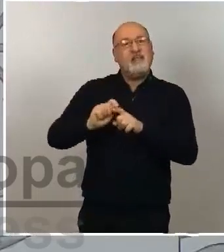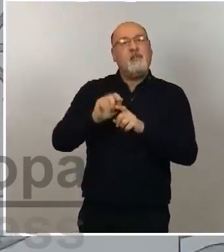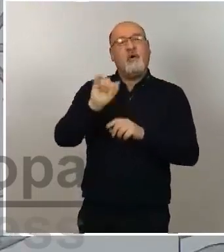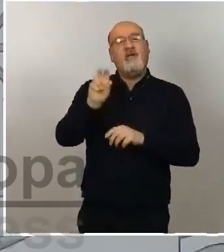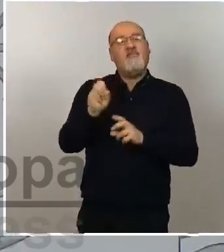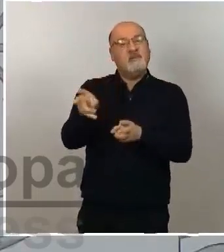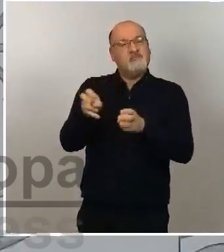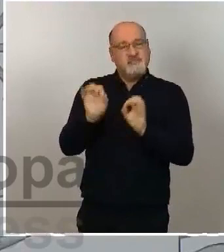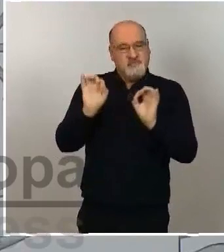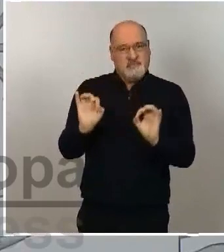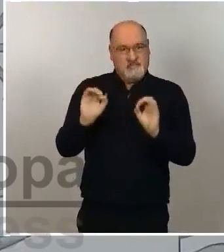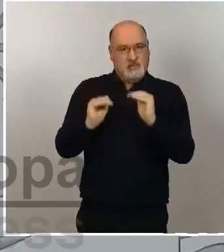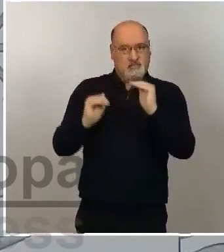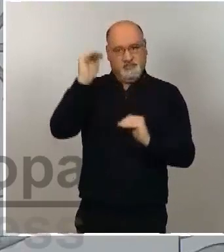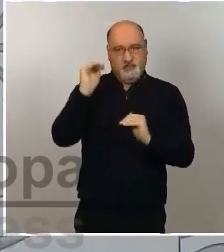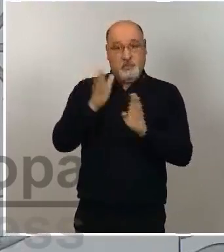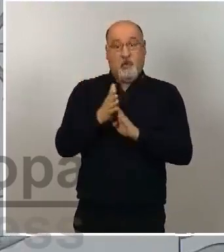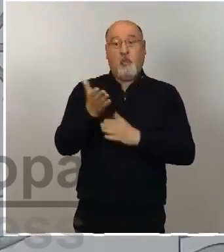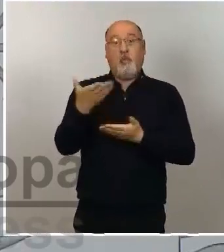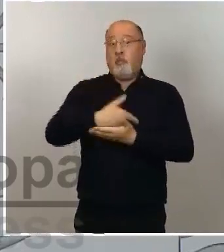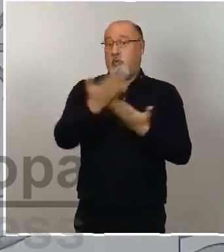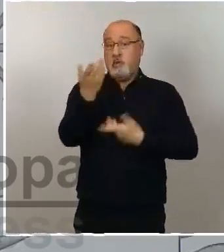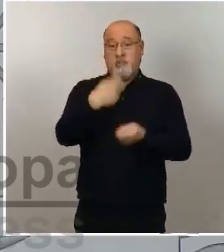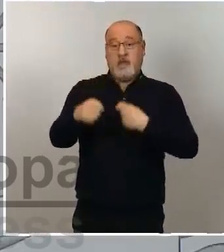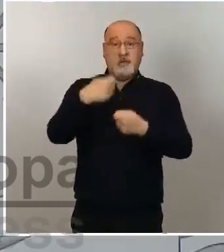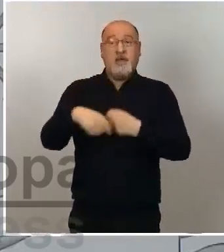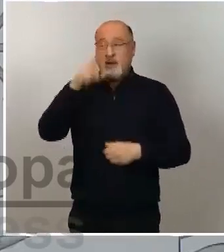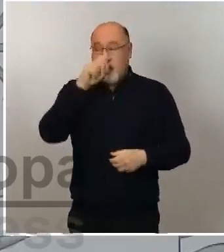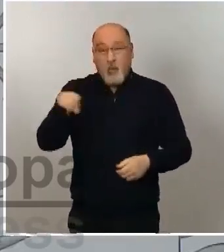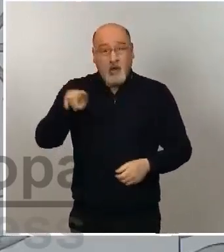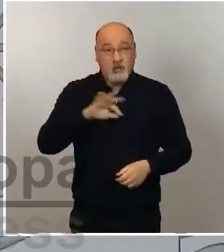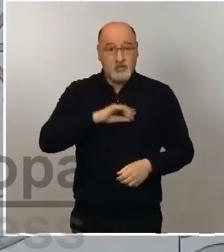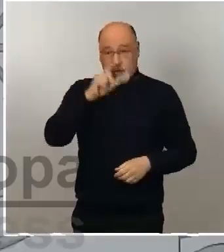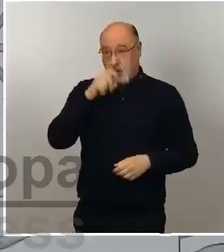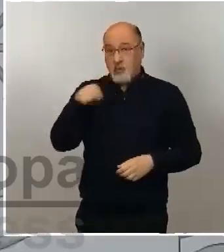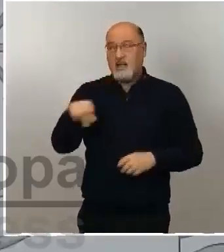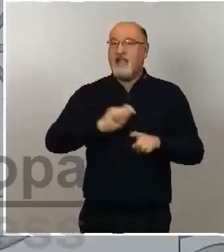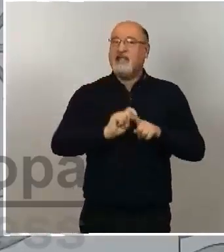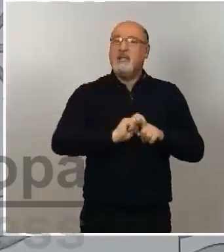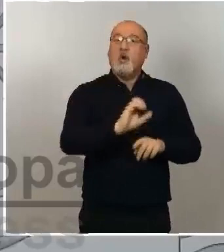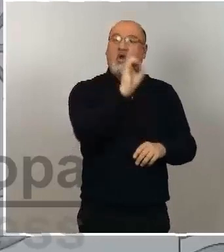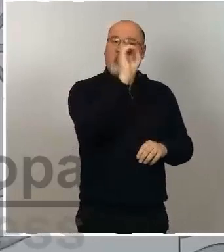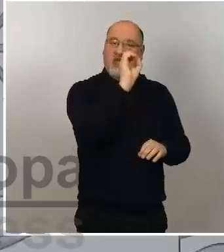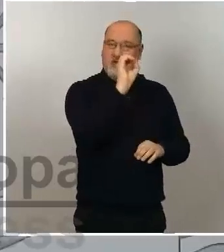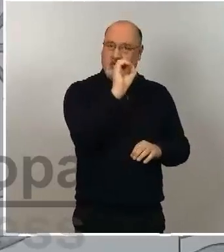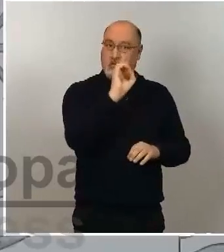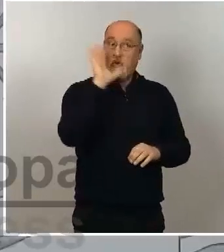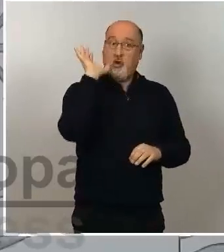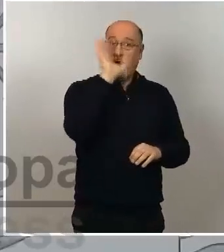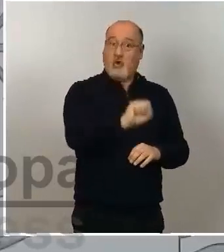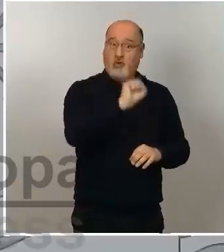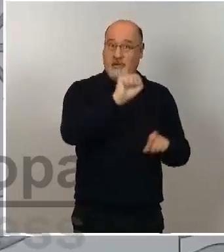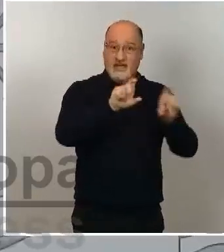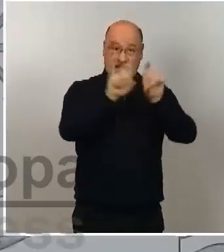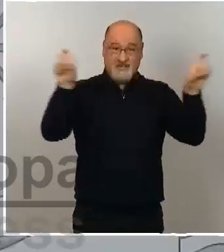en la venta al público, porque sí les quiero recordar que tienen tipo cero en la compra de los establecimientos